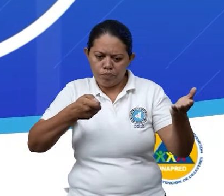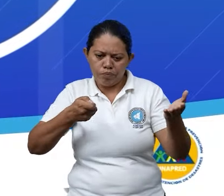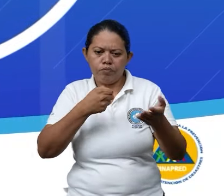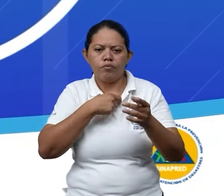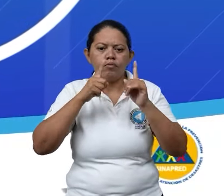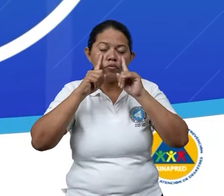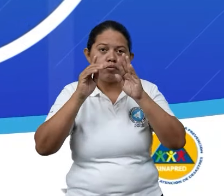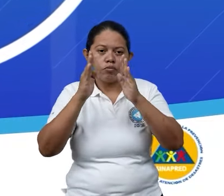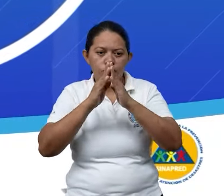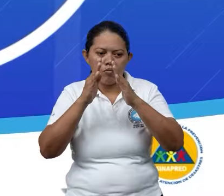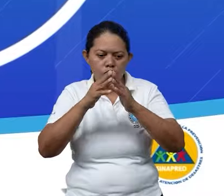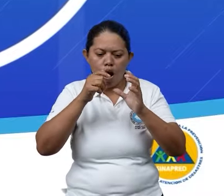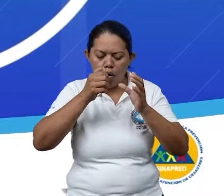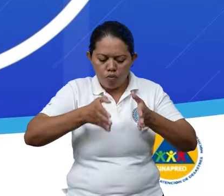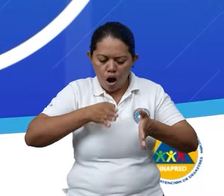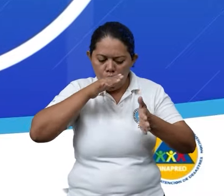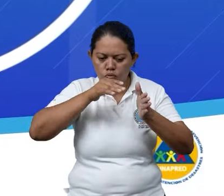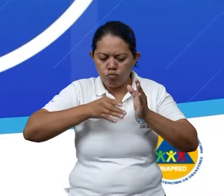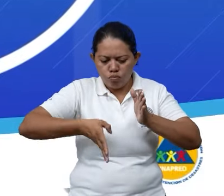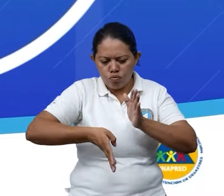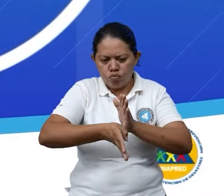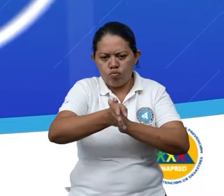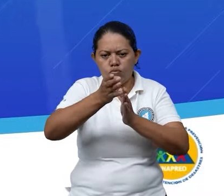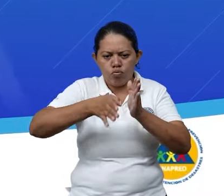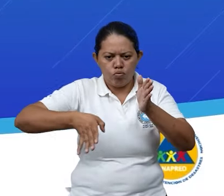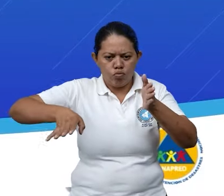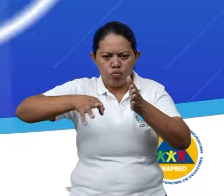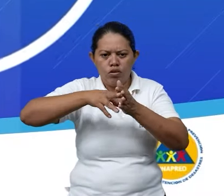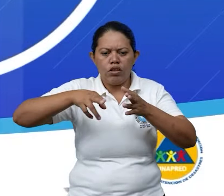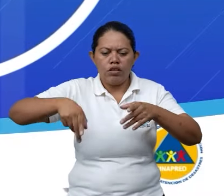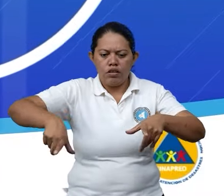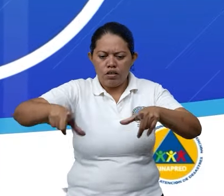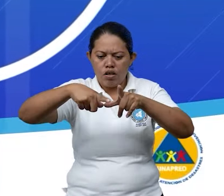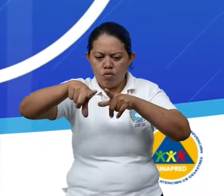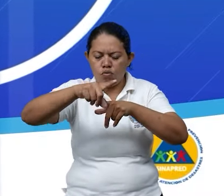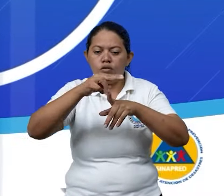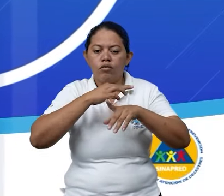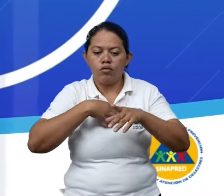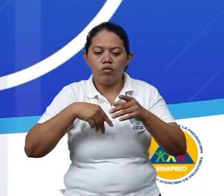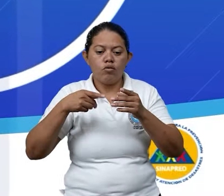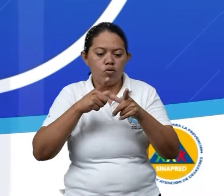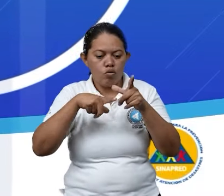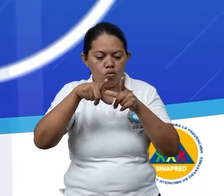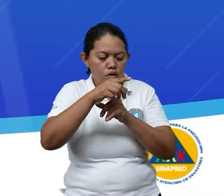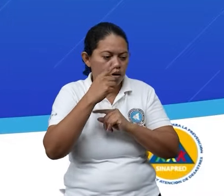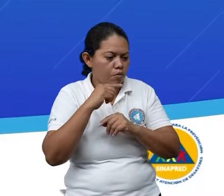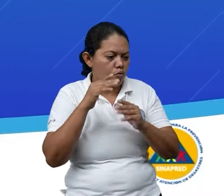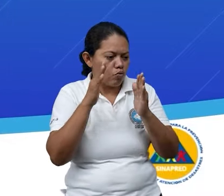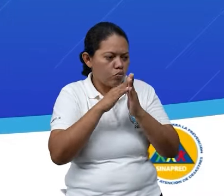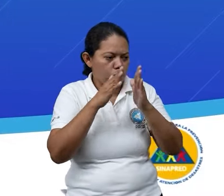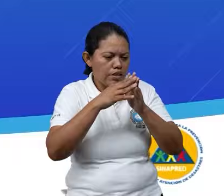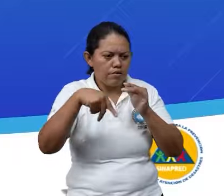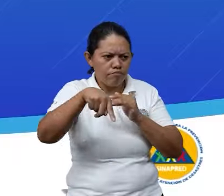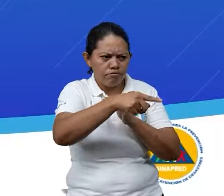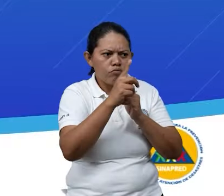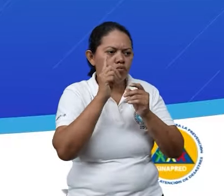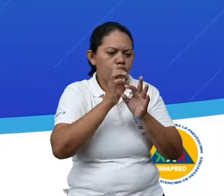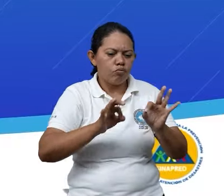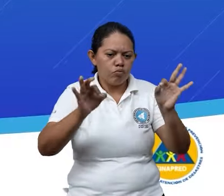Vigilemos la crecida de cauces, ríos o lagunas. Identifiquemos rutas de evacuación en la casa y el barrio.